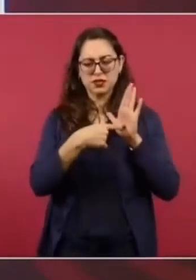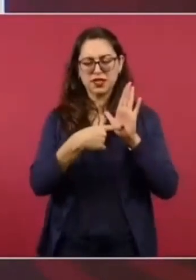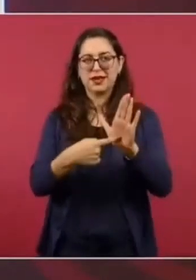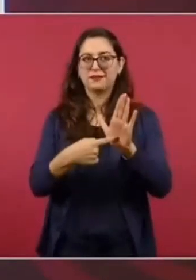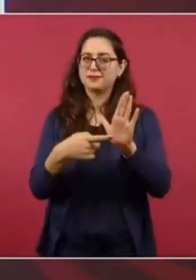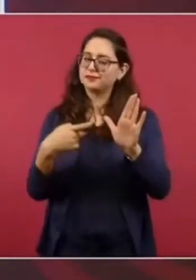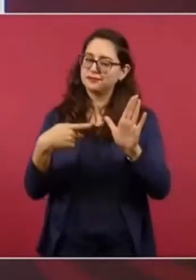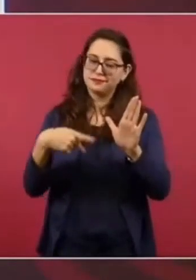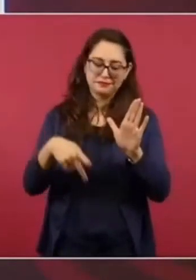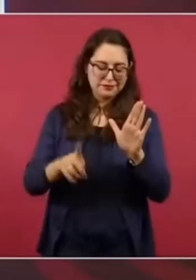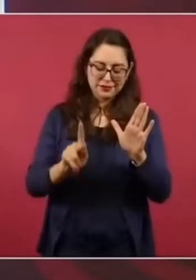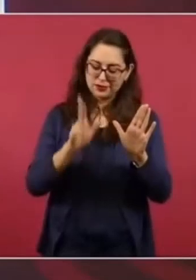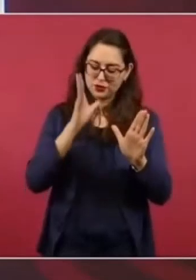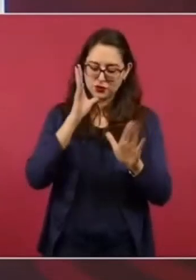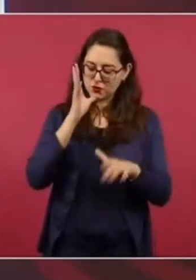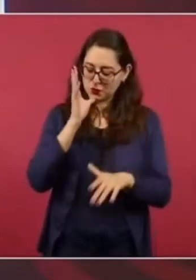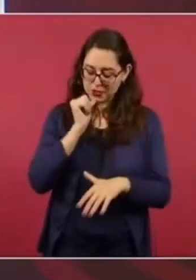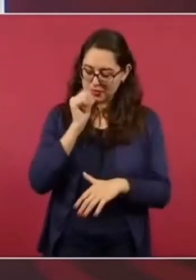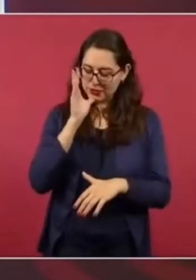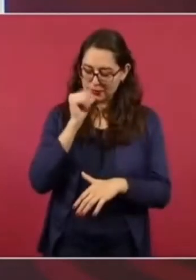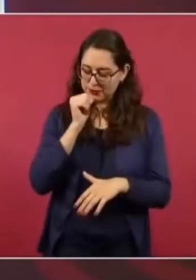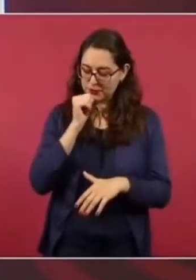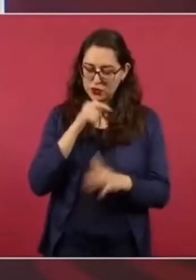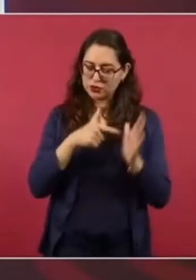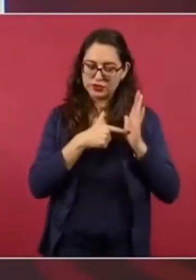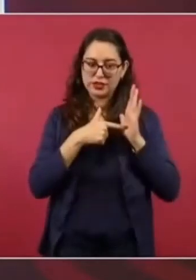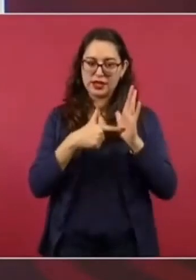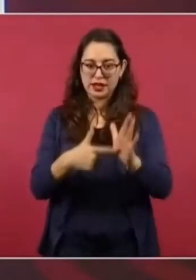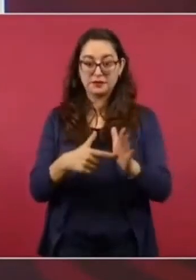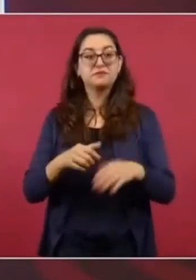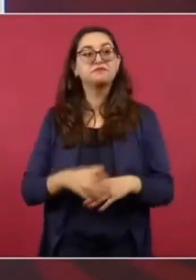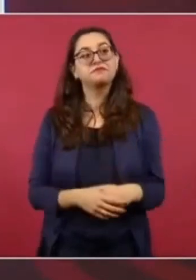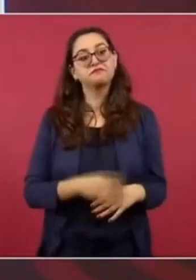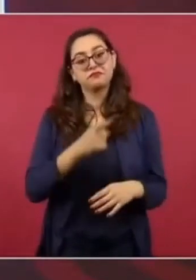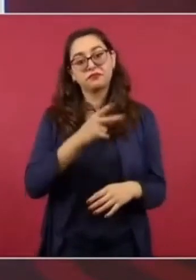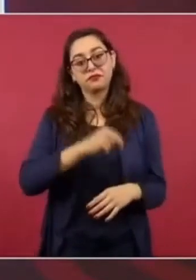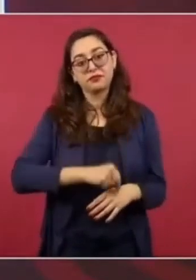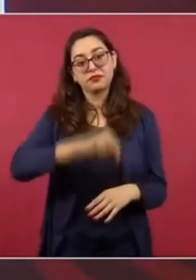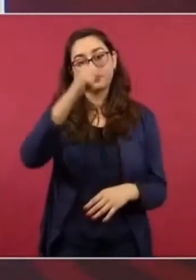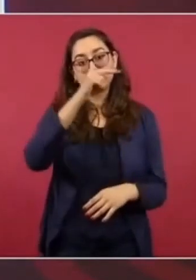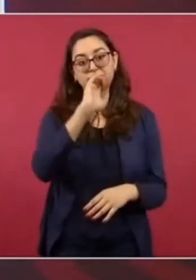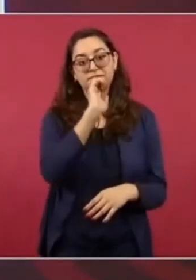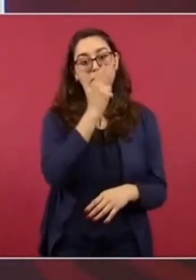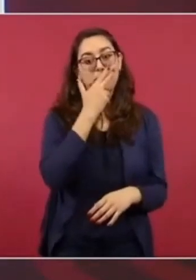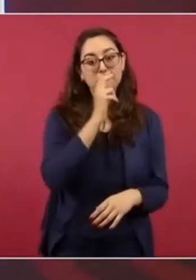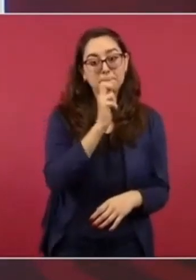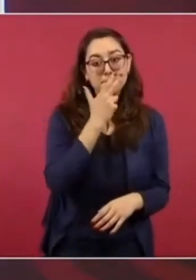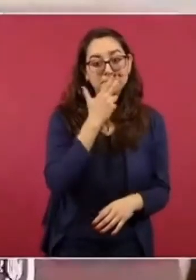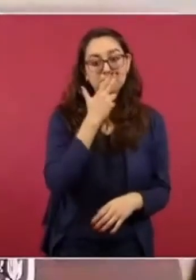De Chihuahua, de Sonora, de Baja California.